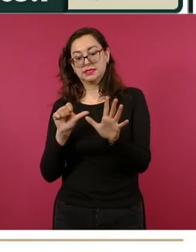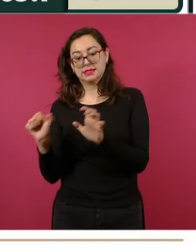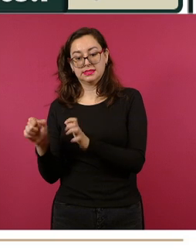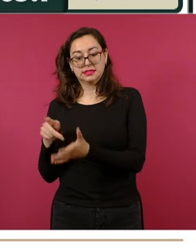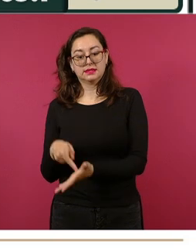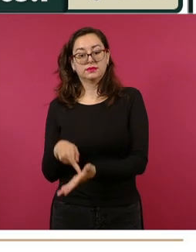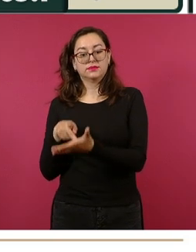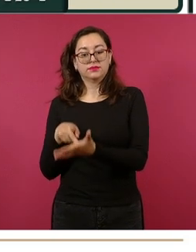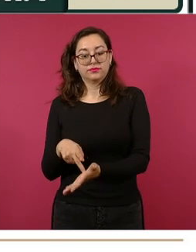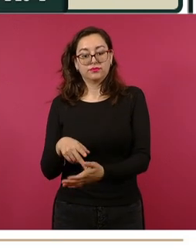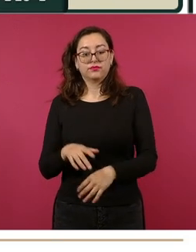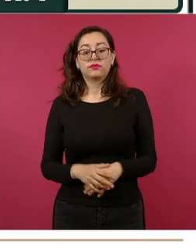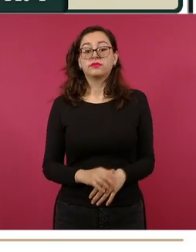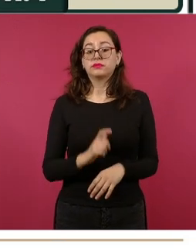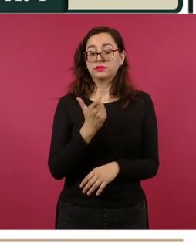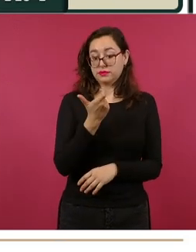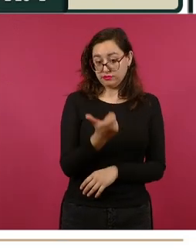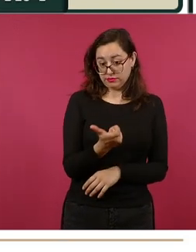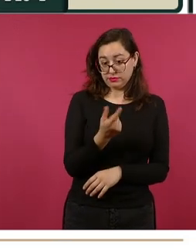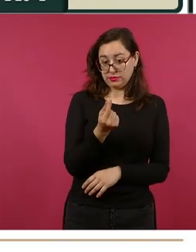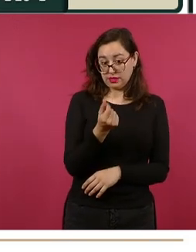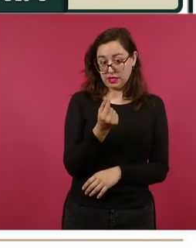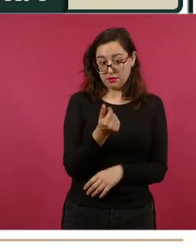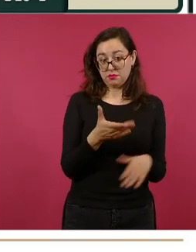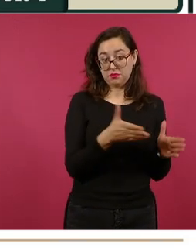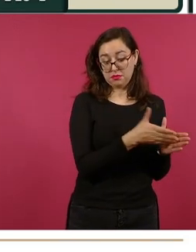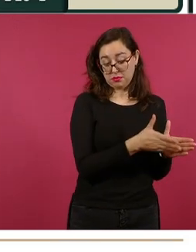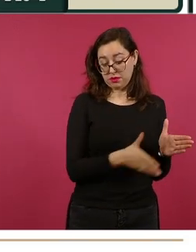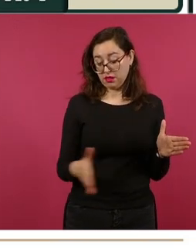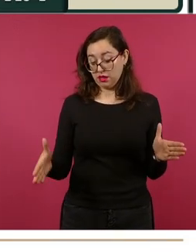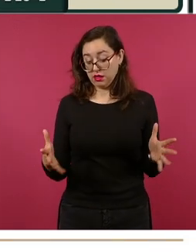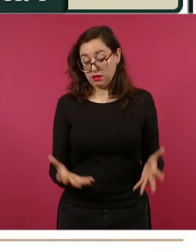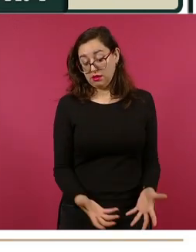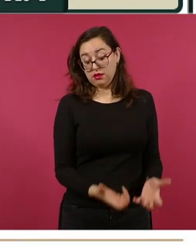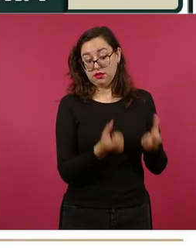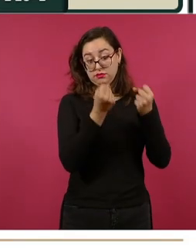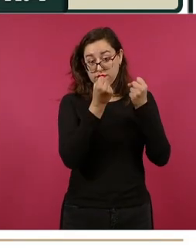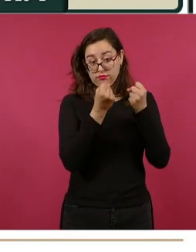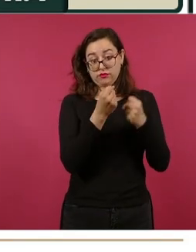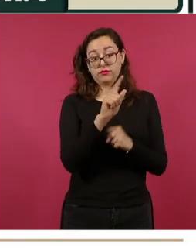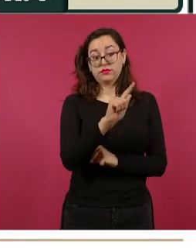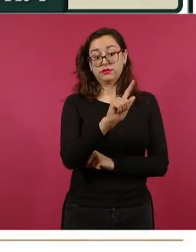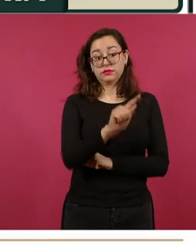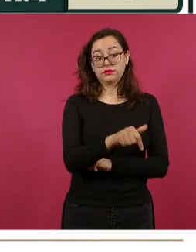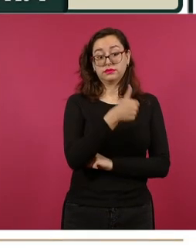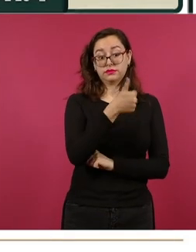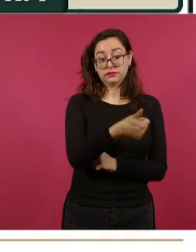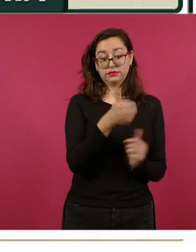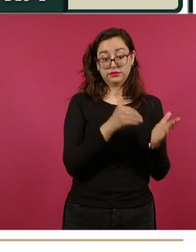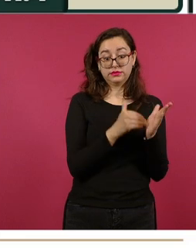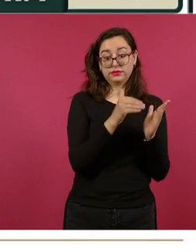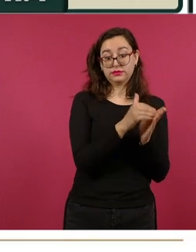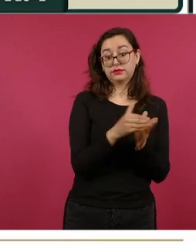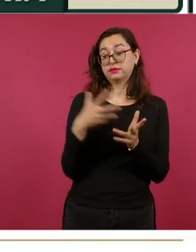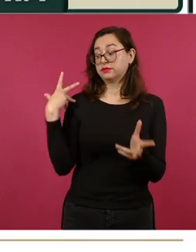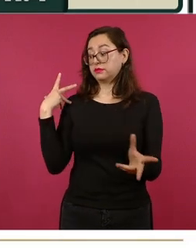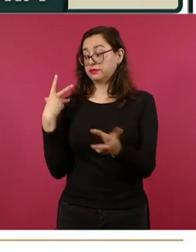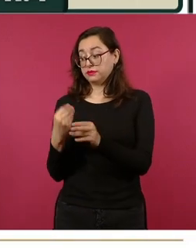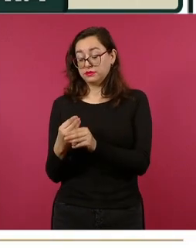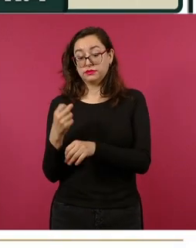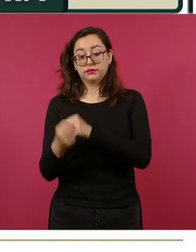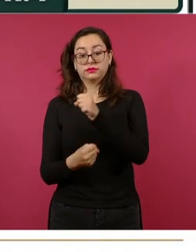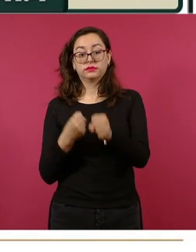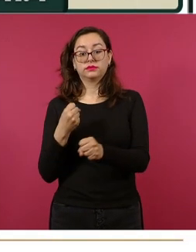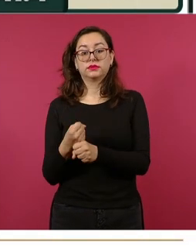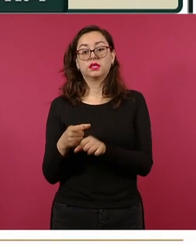nacional, 72 millones fue lo que se recuperó en este periodo y en lo que va del sexenio